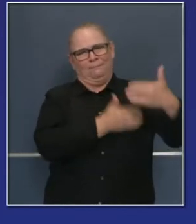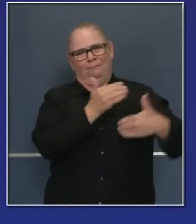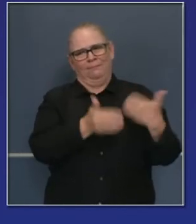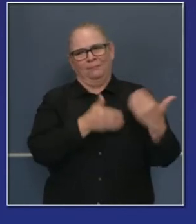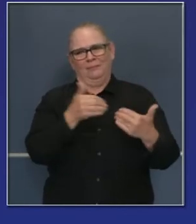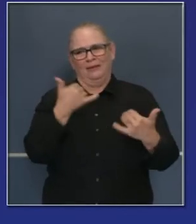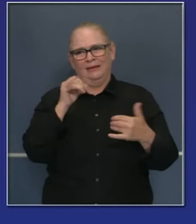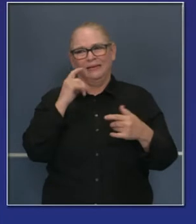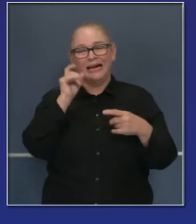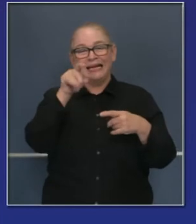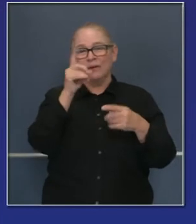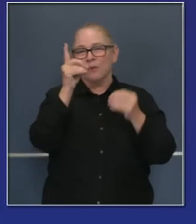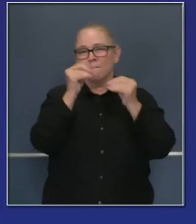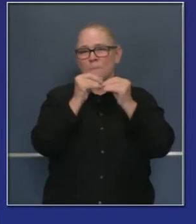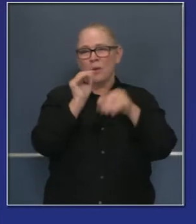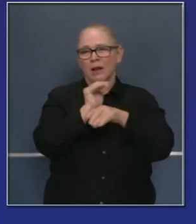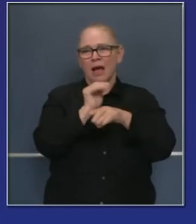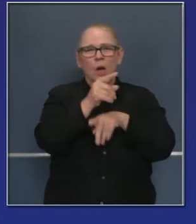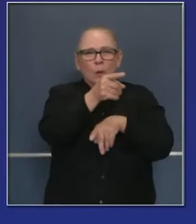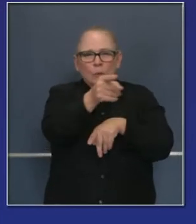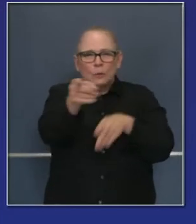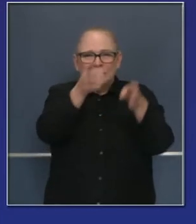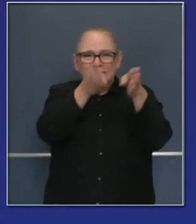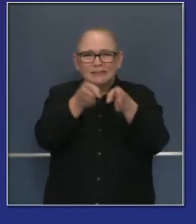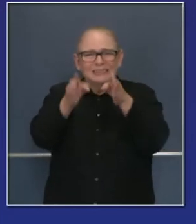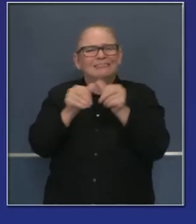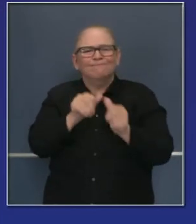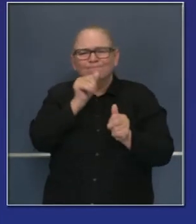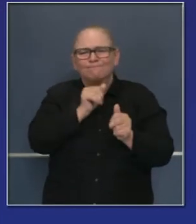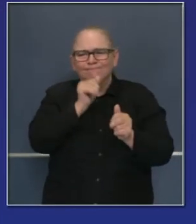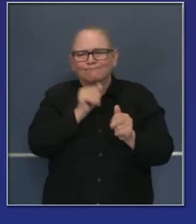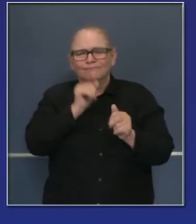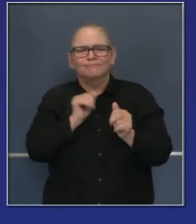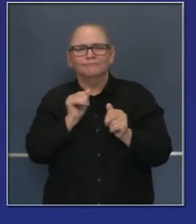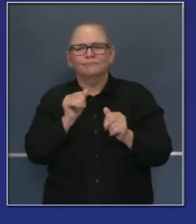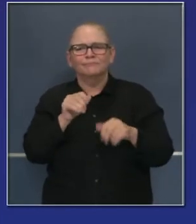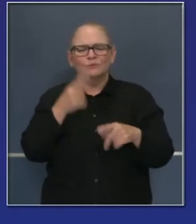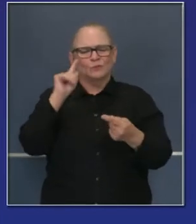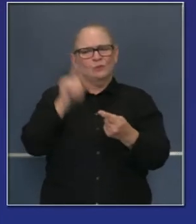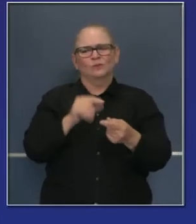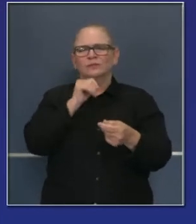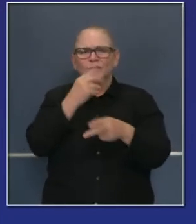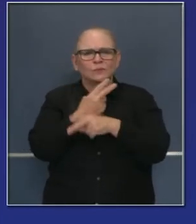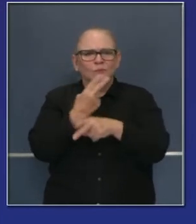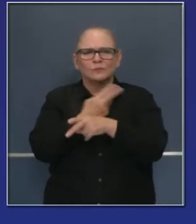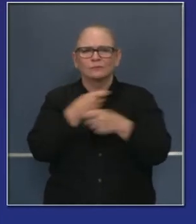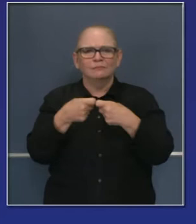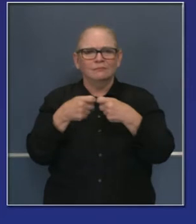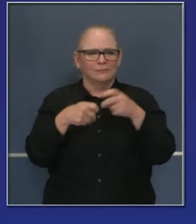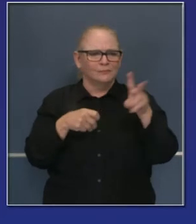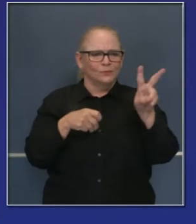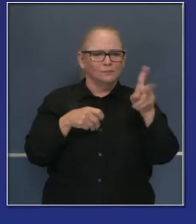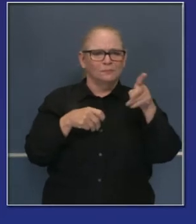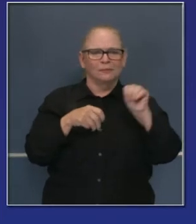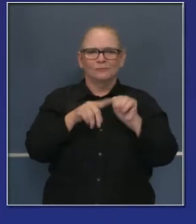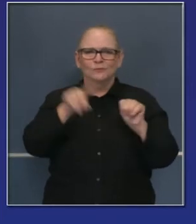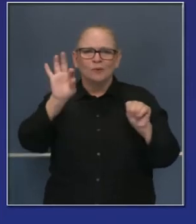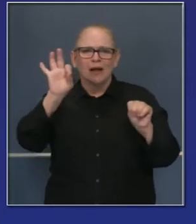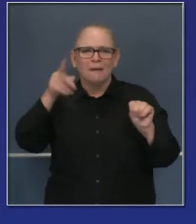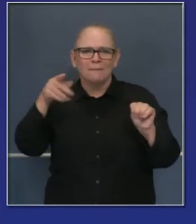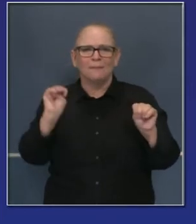necesitamos que todo el mundo haga todo lo posible para hacer un uso flexible de su energía. Les mostraré una